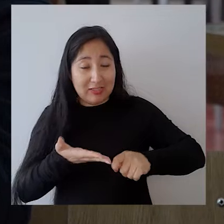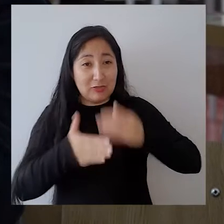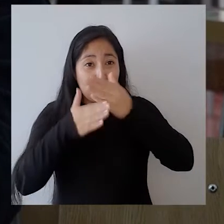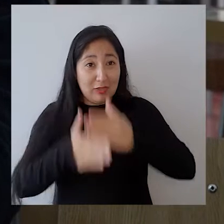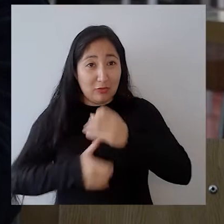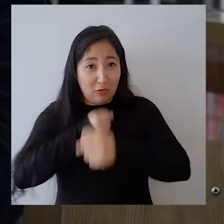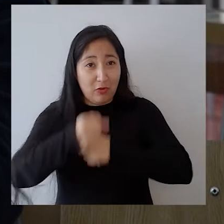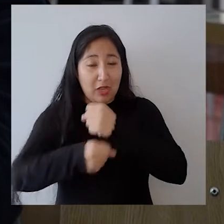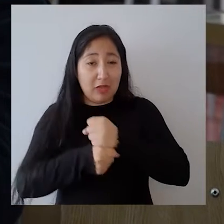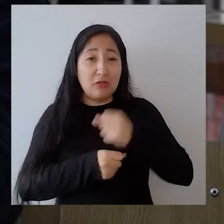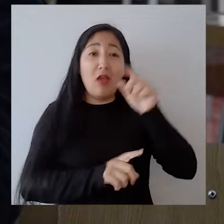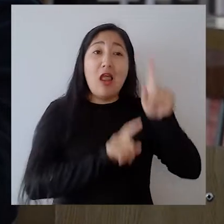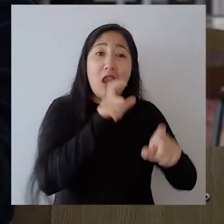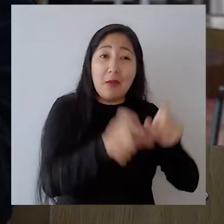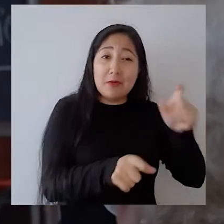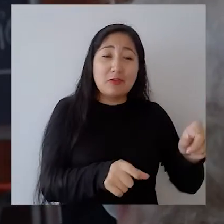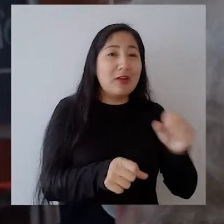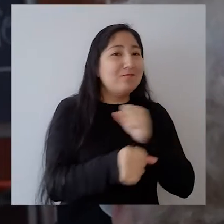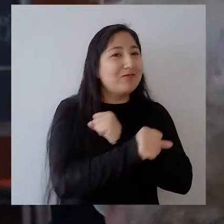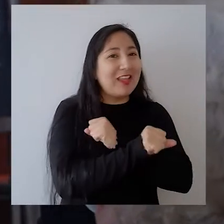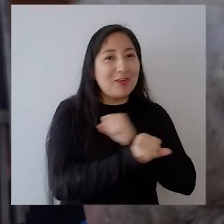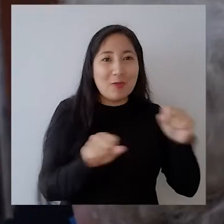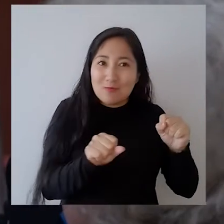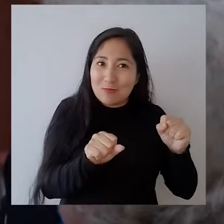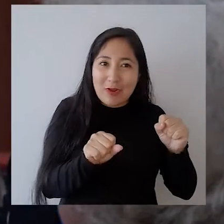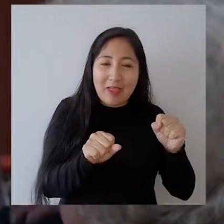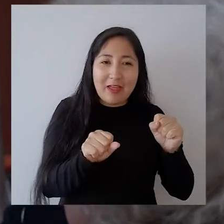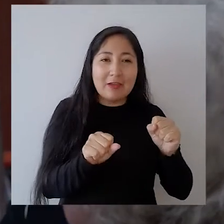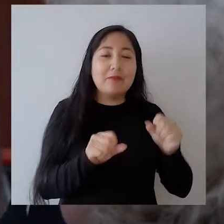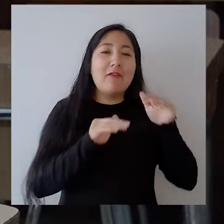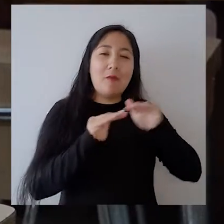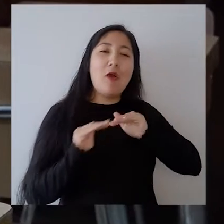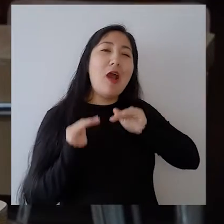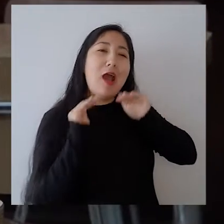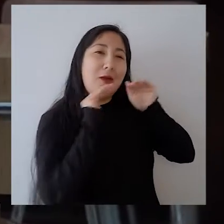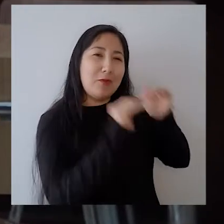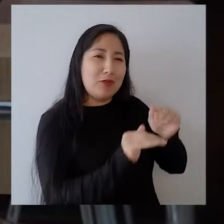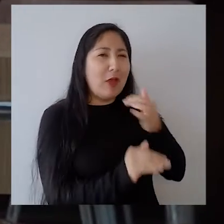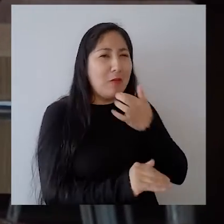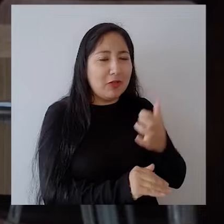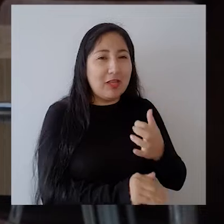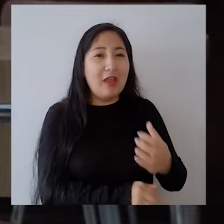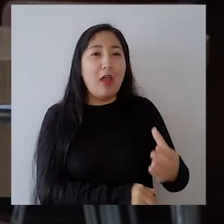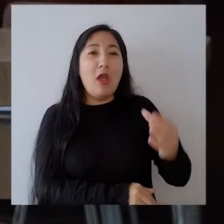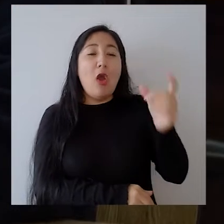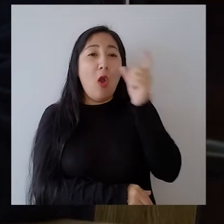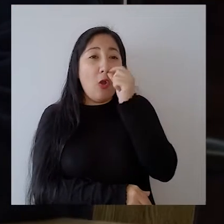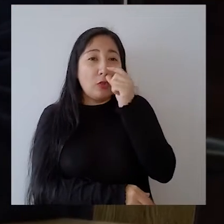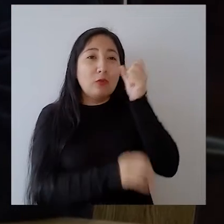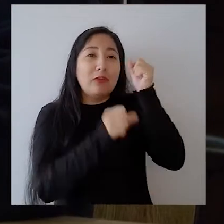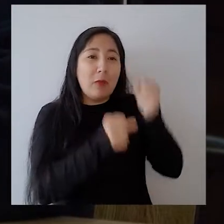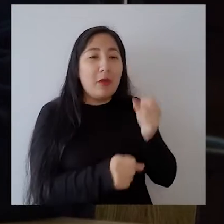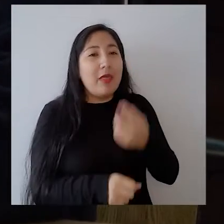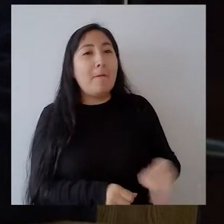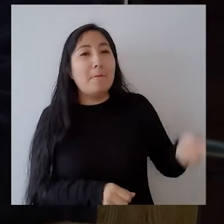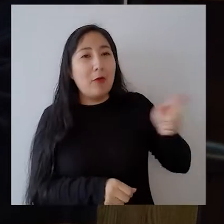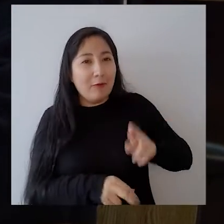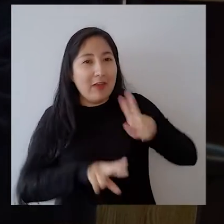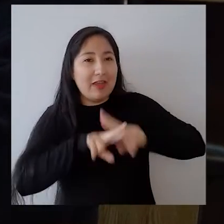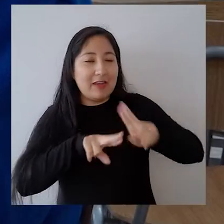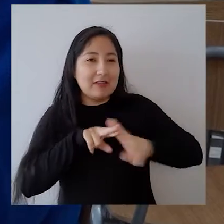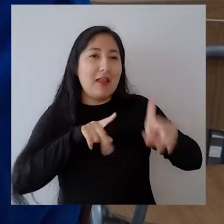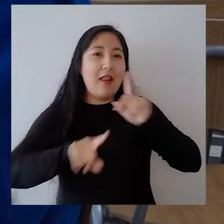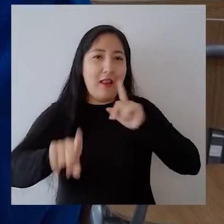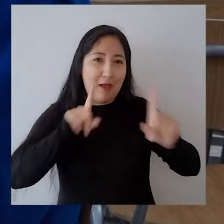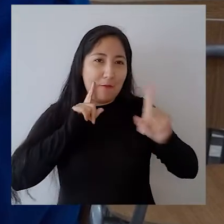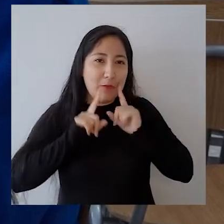Santiago y aquellos que no logren los resultados que se exigen las vamos apoyar para que en octubre nuevamente rindan las pruebas que haya quedado